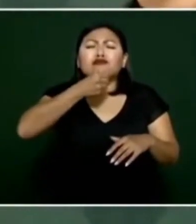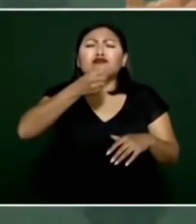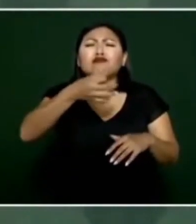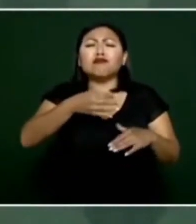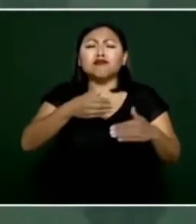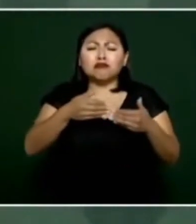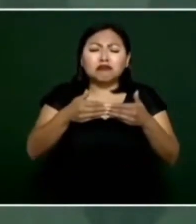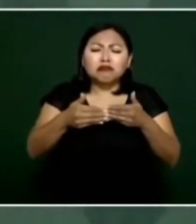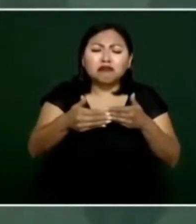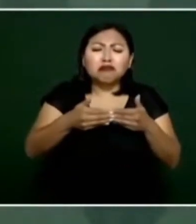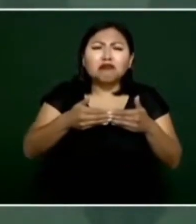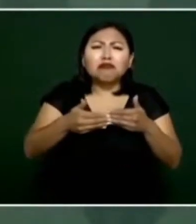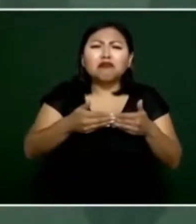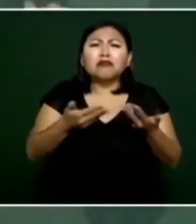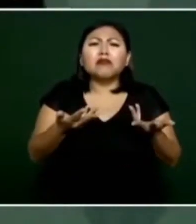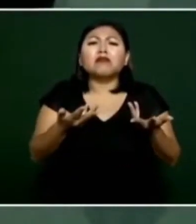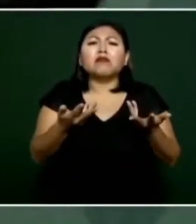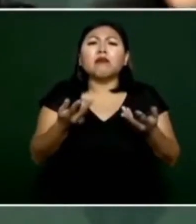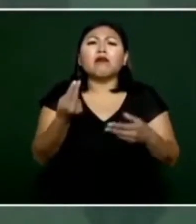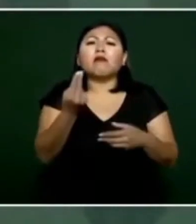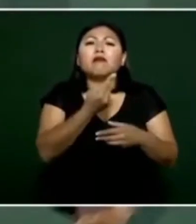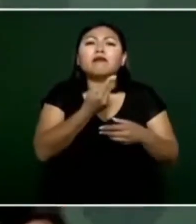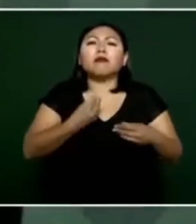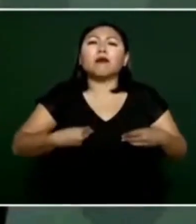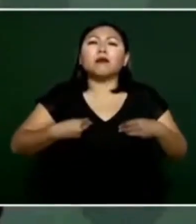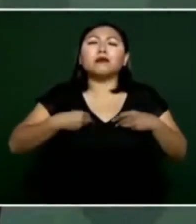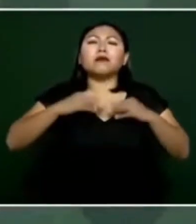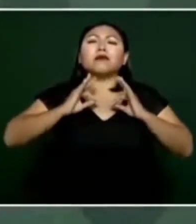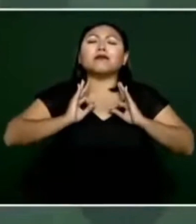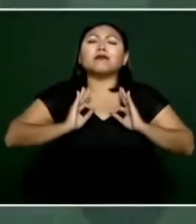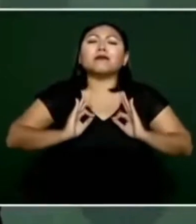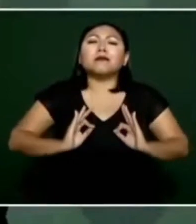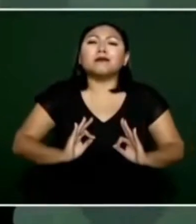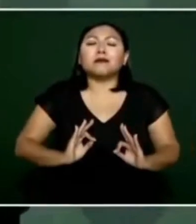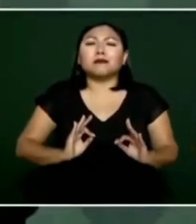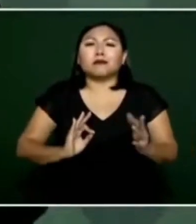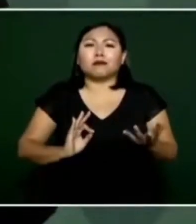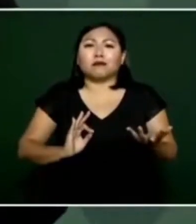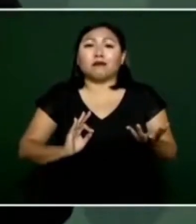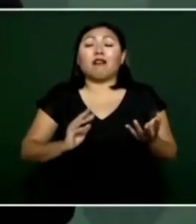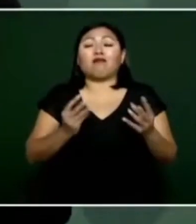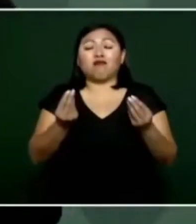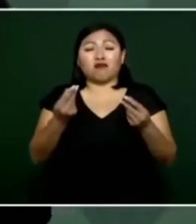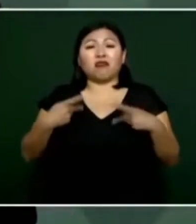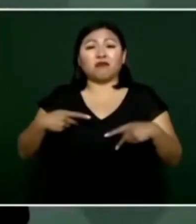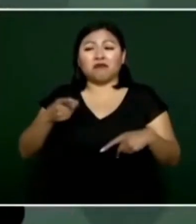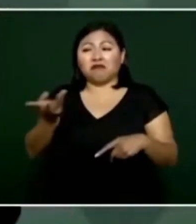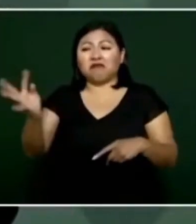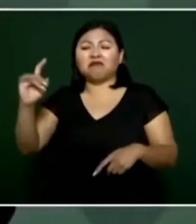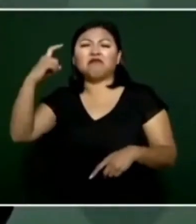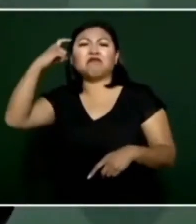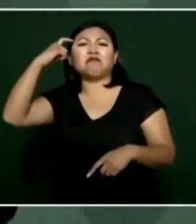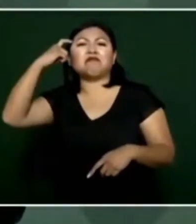predomina y tiene que ver con partidos, entonces a ver, a ver, a ver,